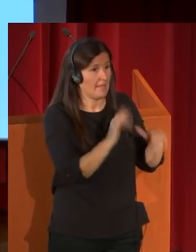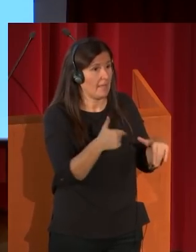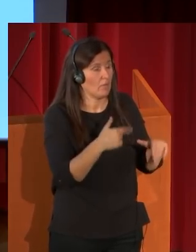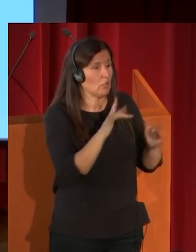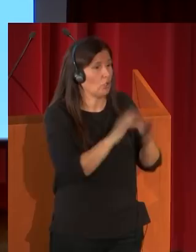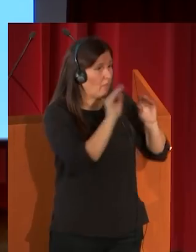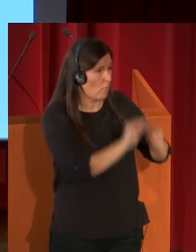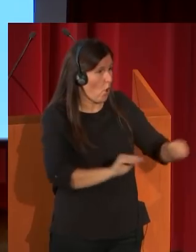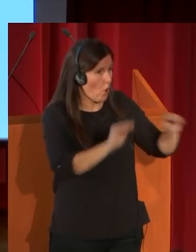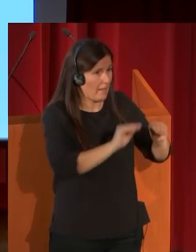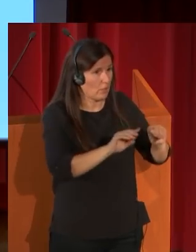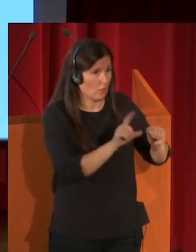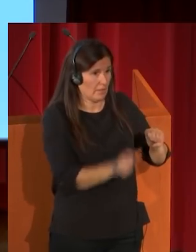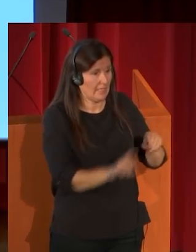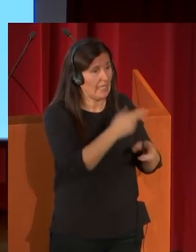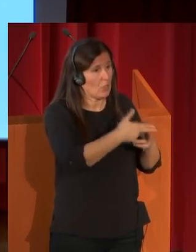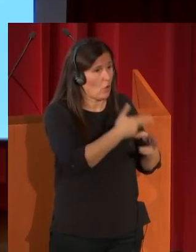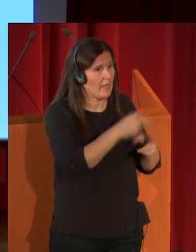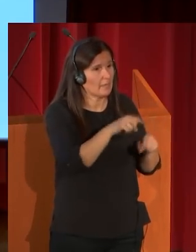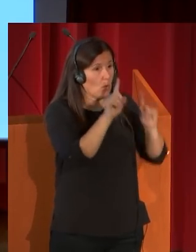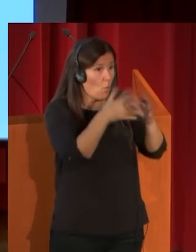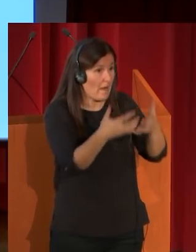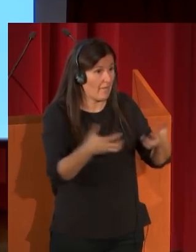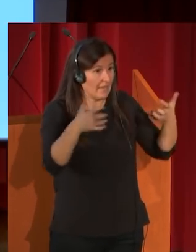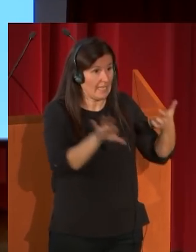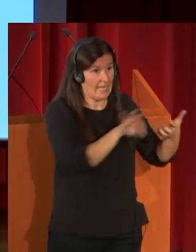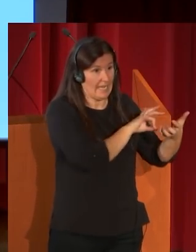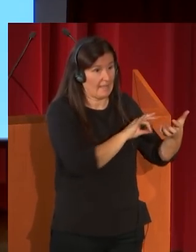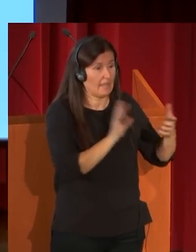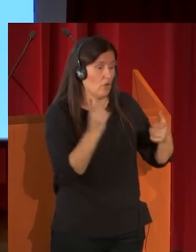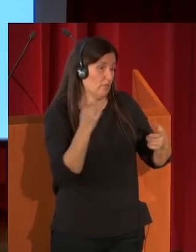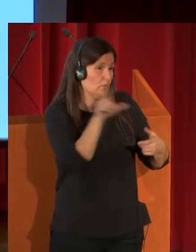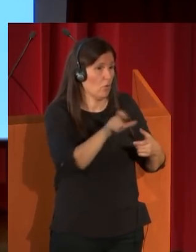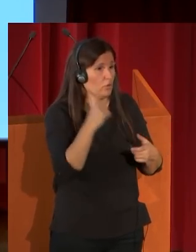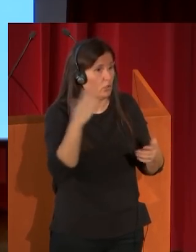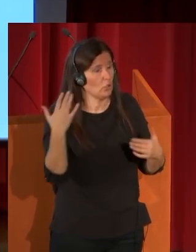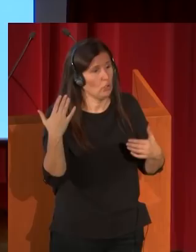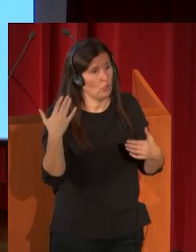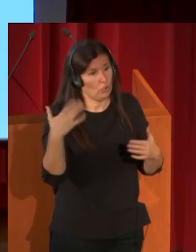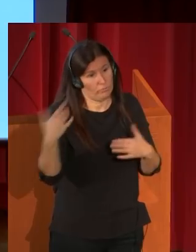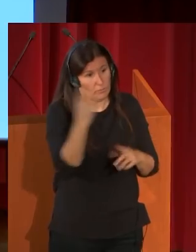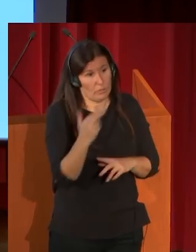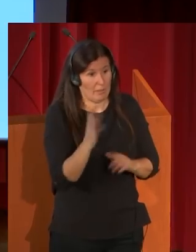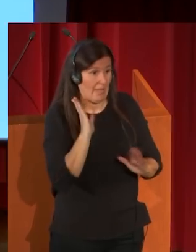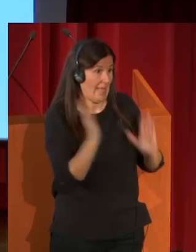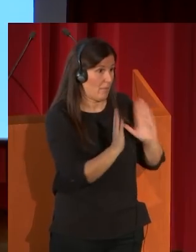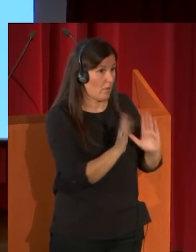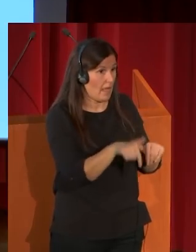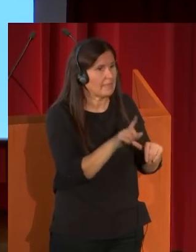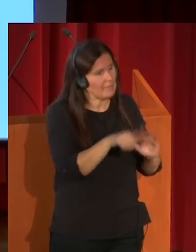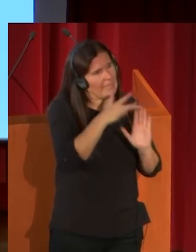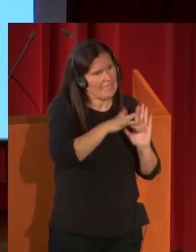en Roma, y hay también una frase elegida entre los contemporáneos de Fortuny o del propio artista que nos explica también